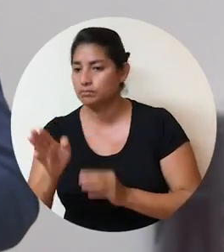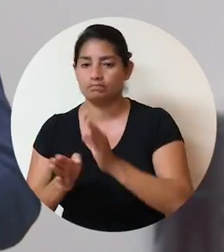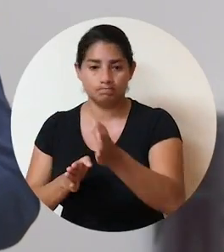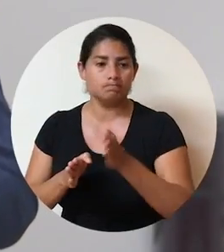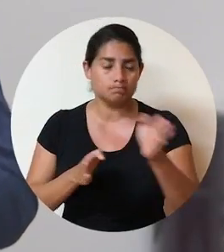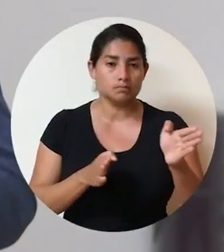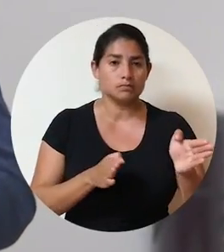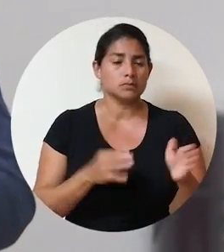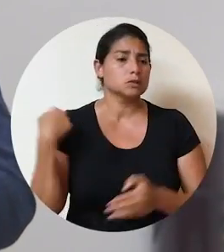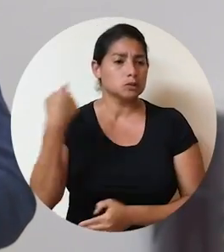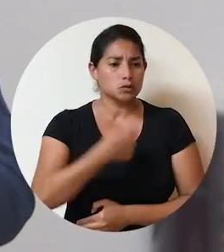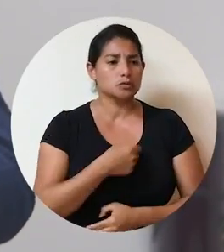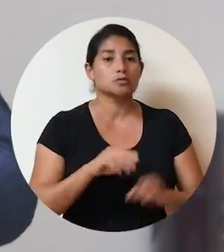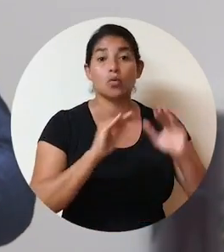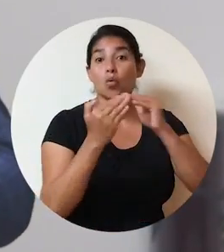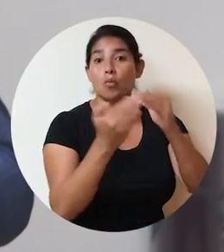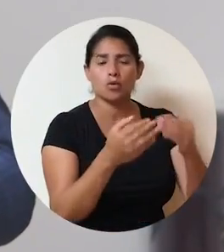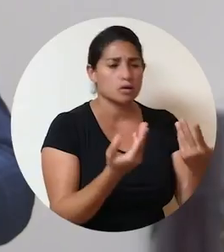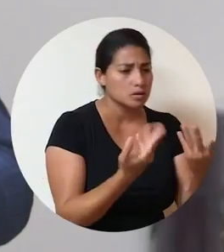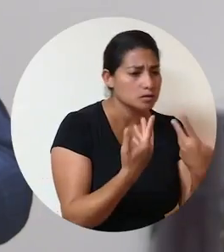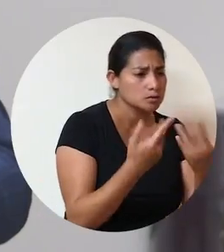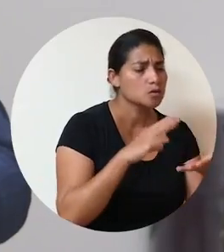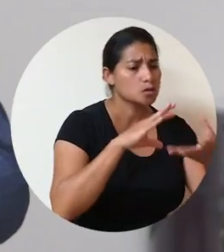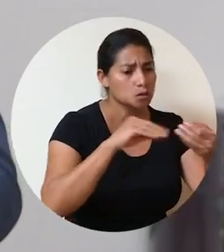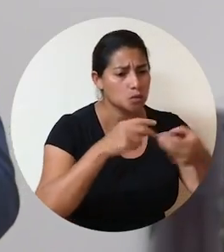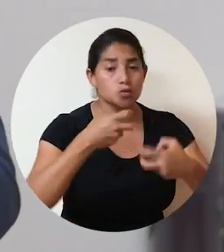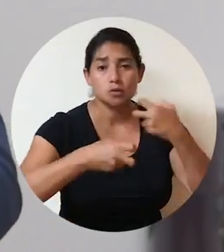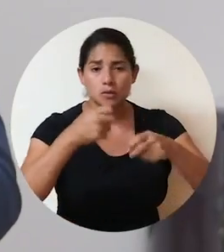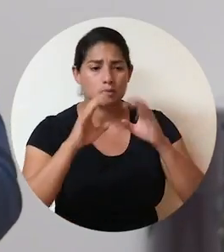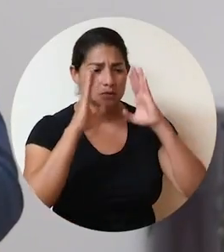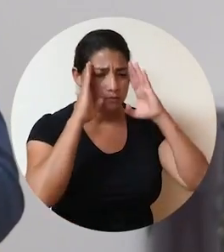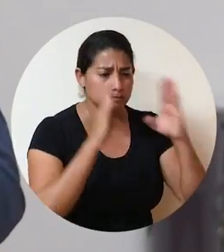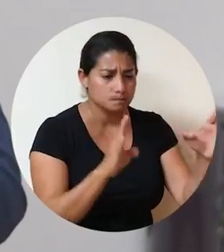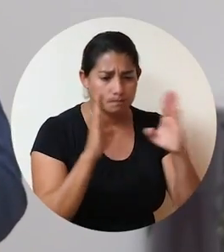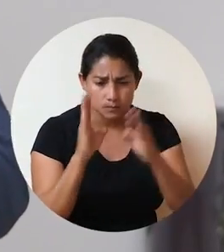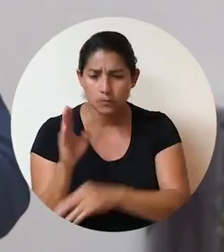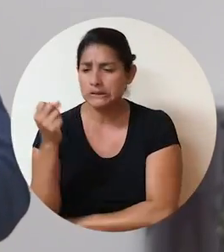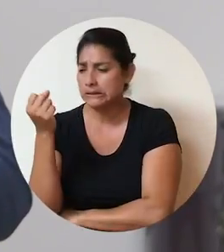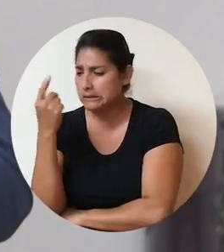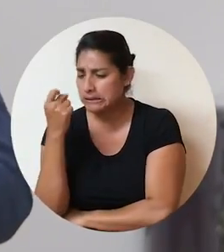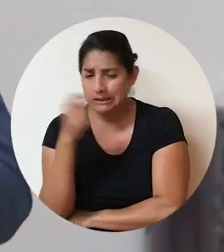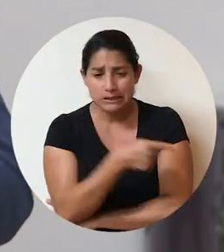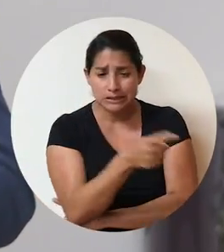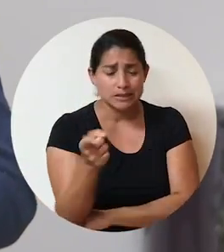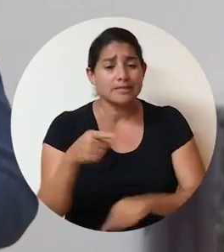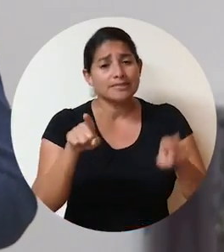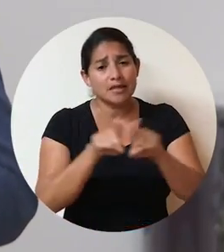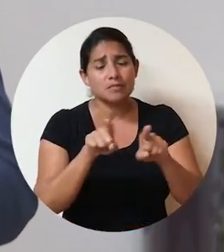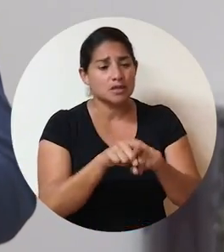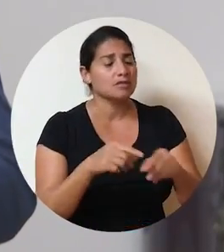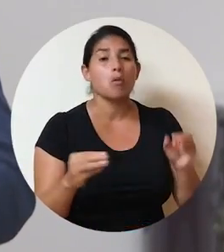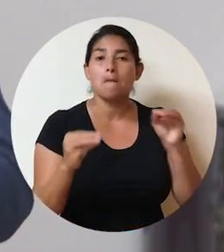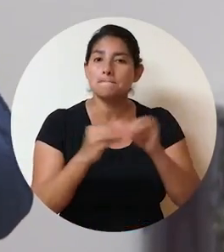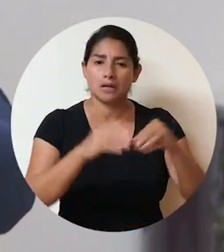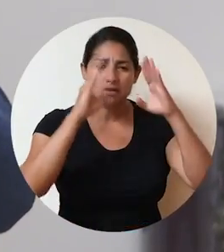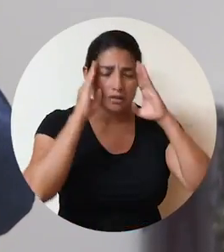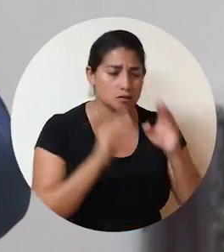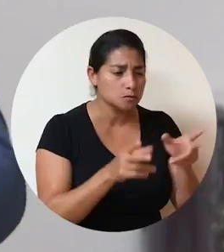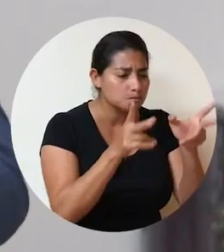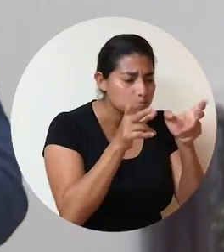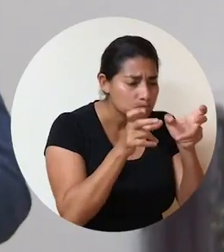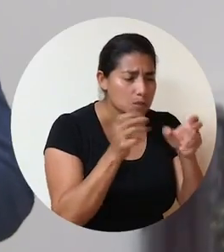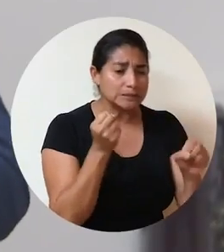se requirió. Escuchando a las comunidades y sus problemáticas, comprendemos también que debemos